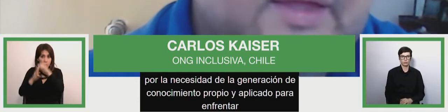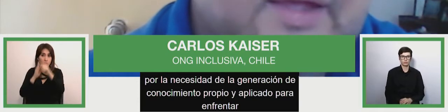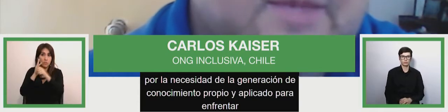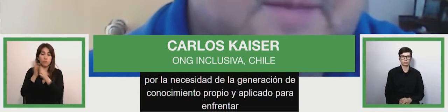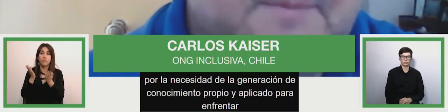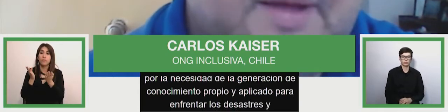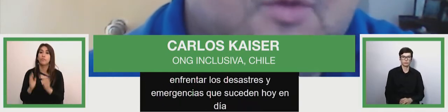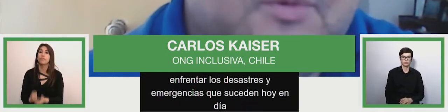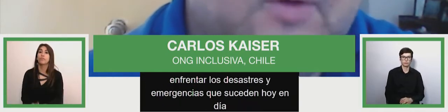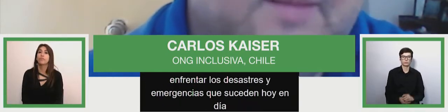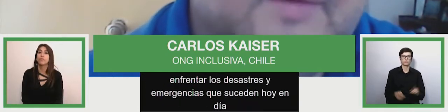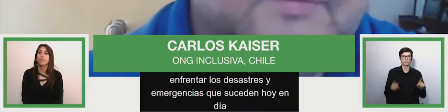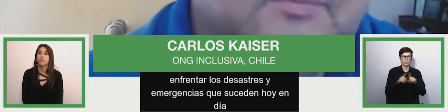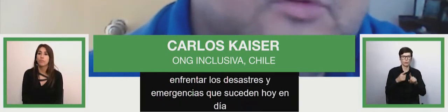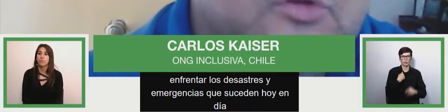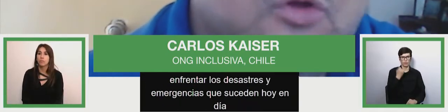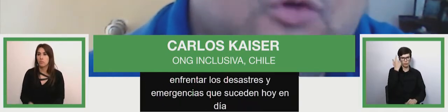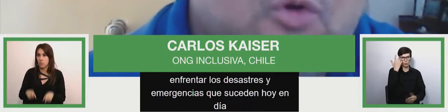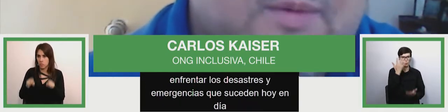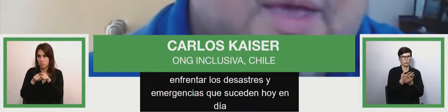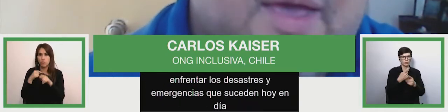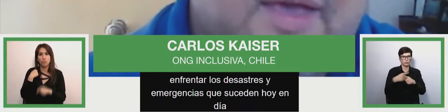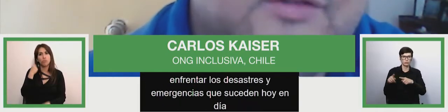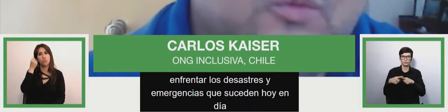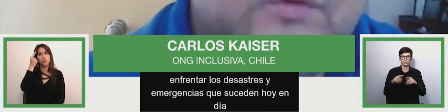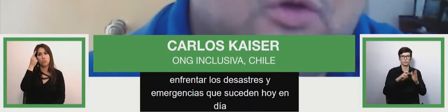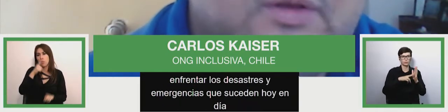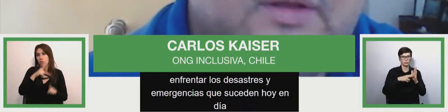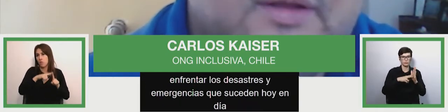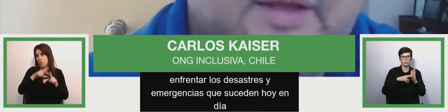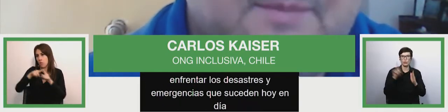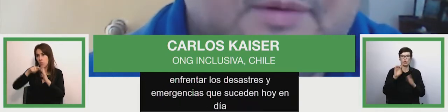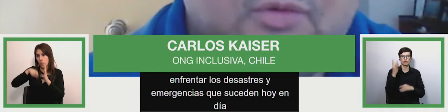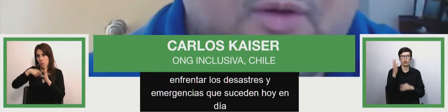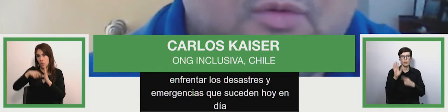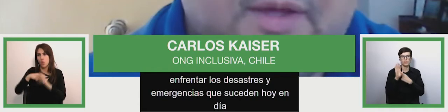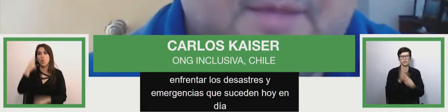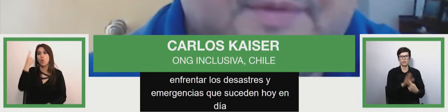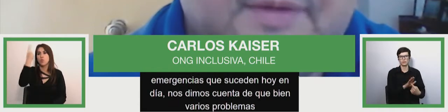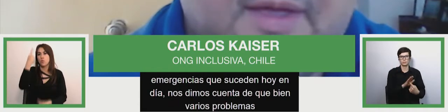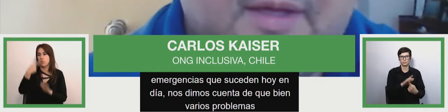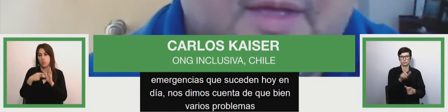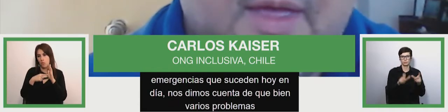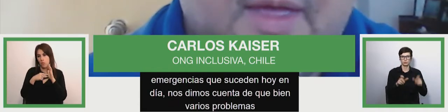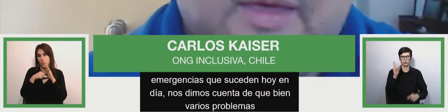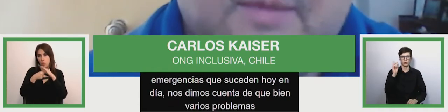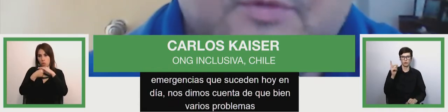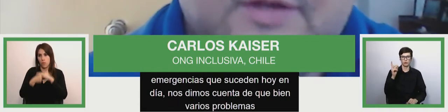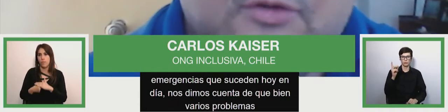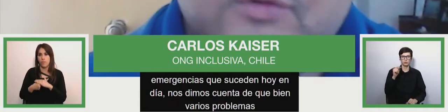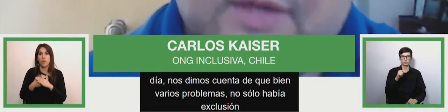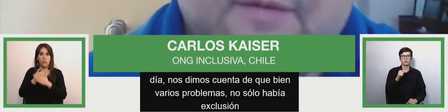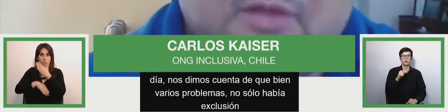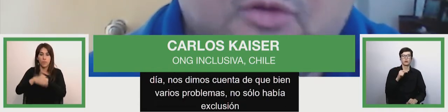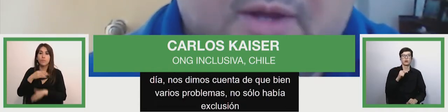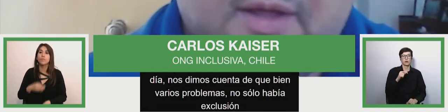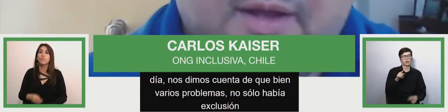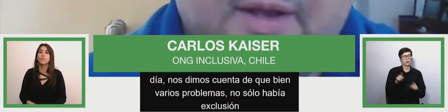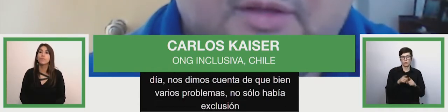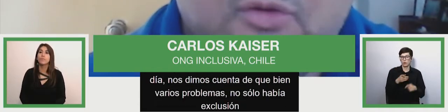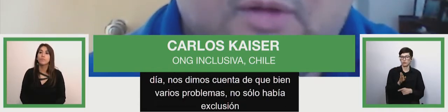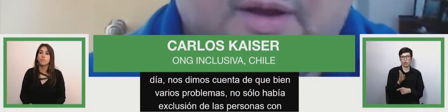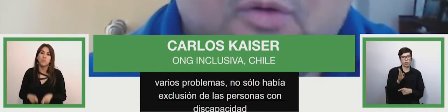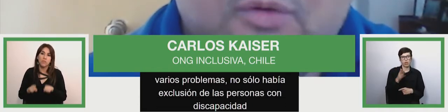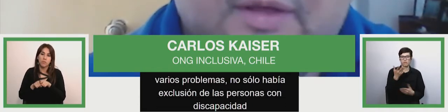cuenta de que habían varios problemas no sólo había exclusión de las personas con discapacidad que por cierto sigue habiéndola